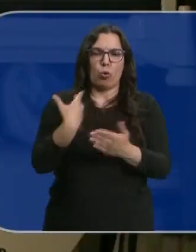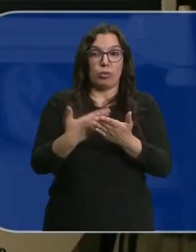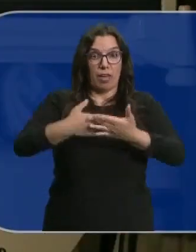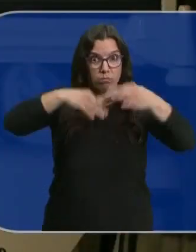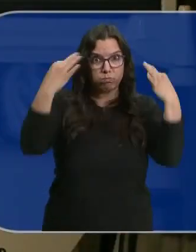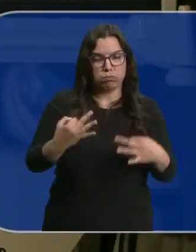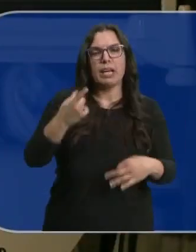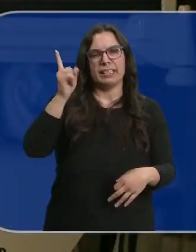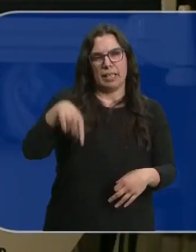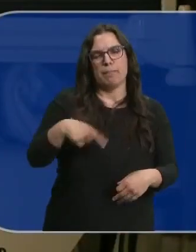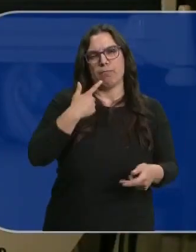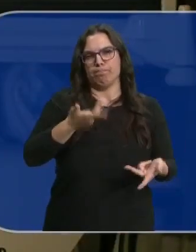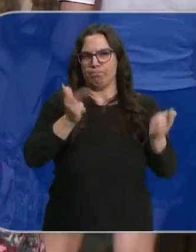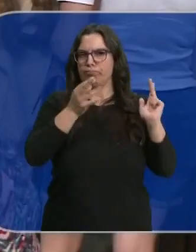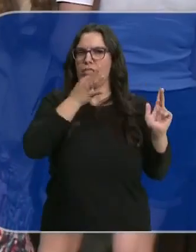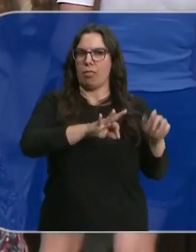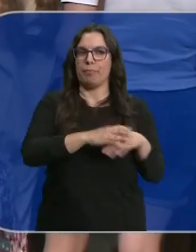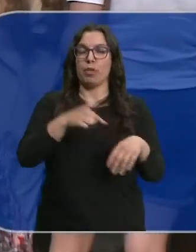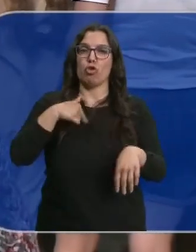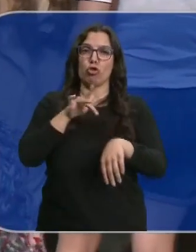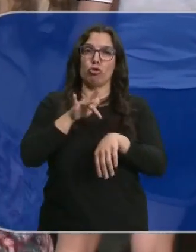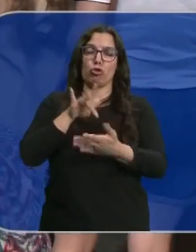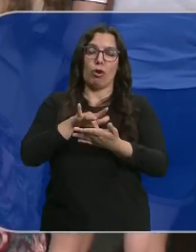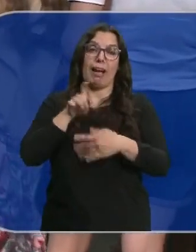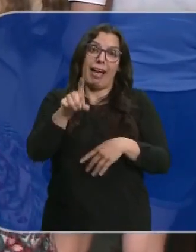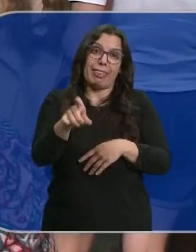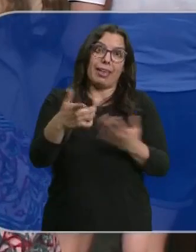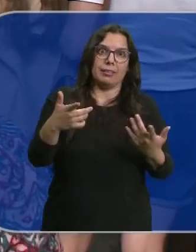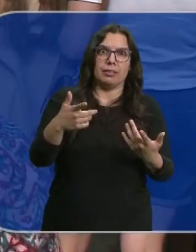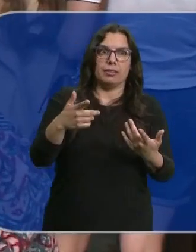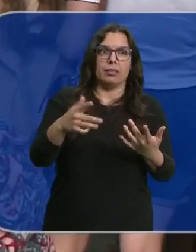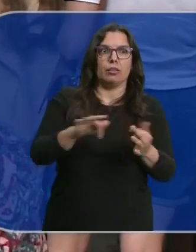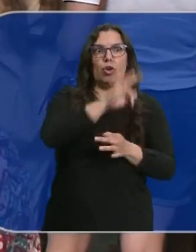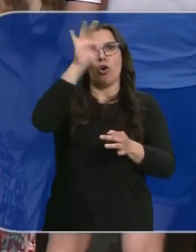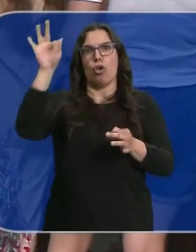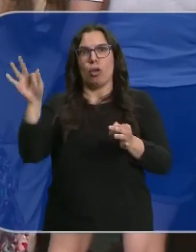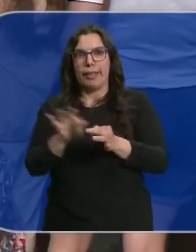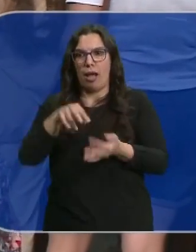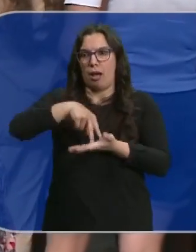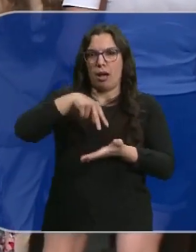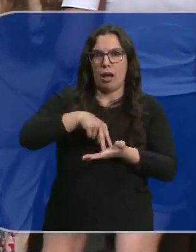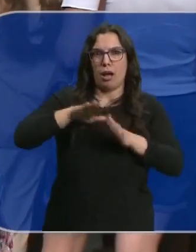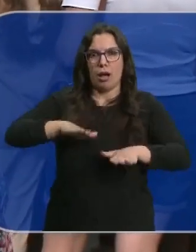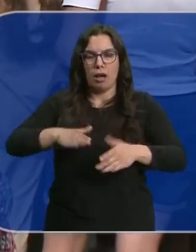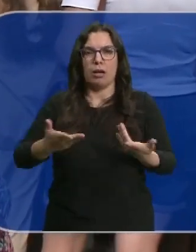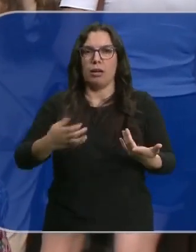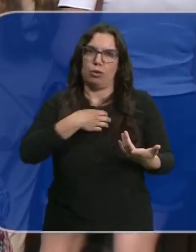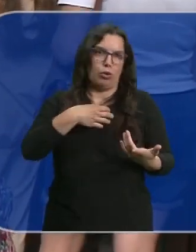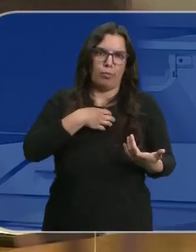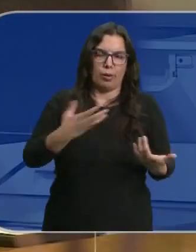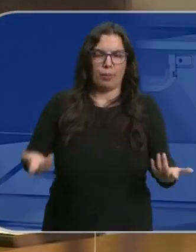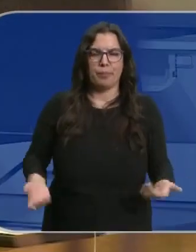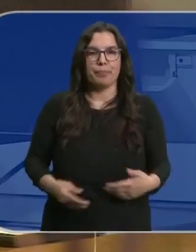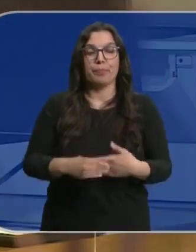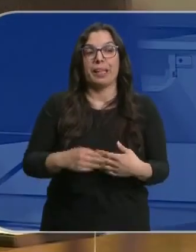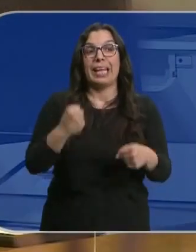justificadas también eximen de participar. Tengo cáncer y entonces pues 24 horas al día no puedo estar allí en la